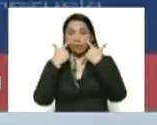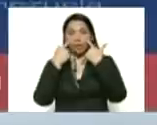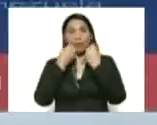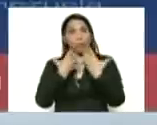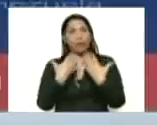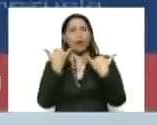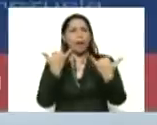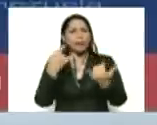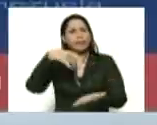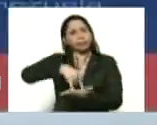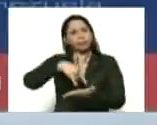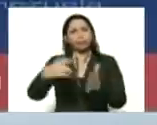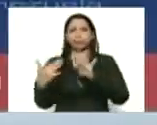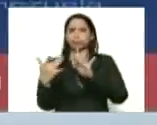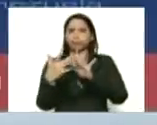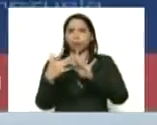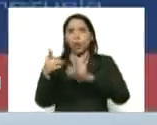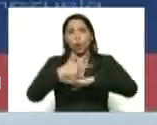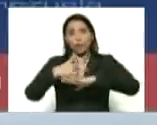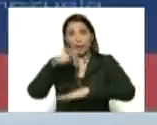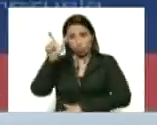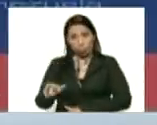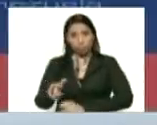vámonos a Carabobo allá está Rafael Lacaba